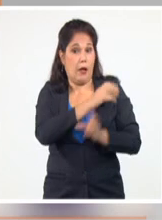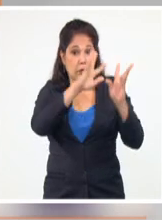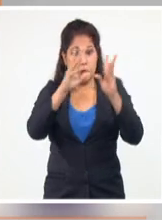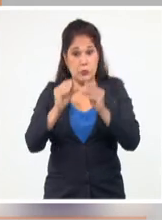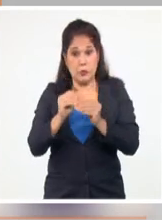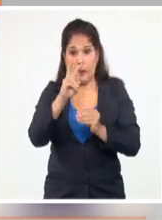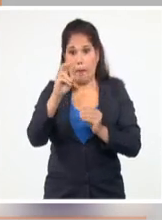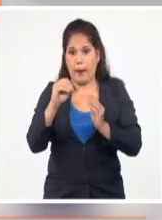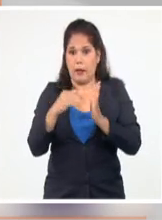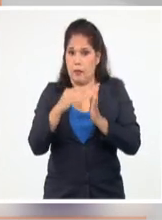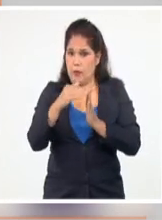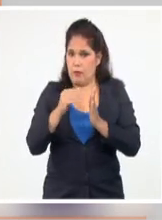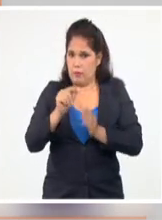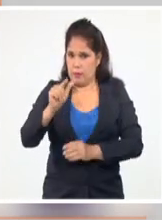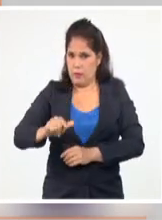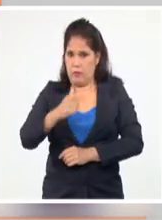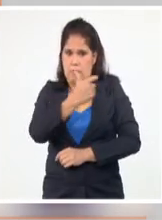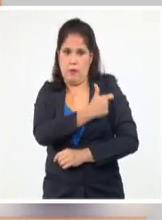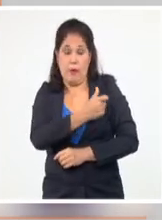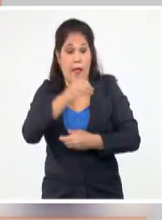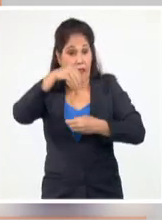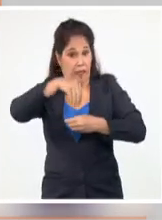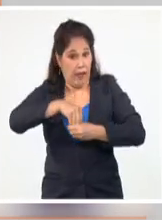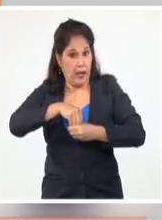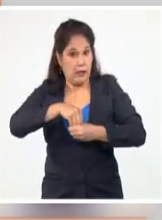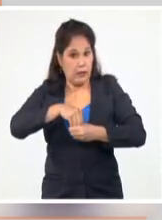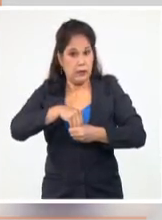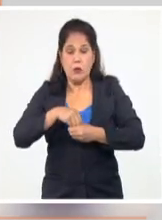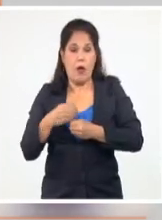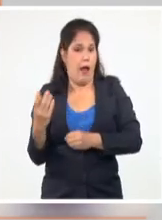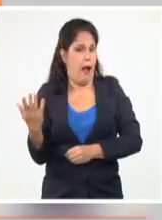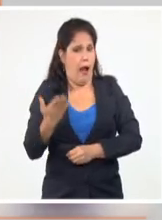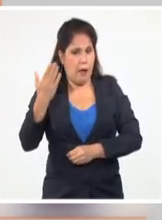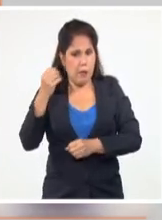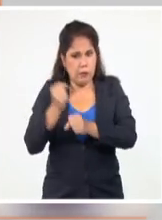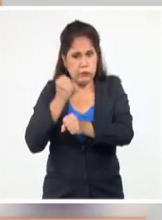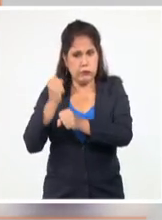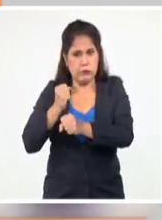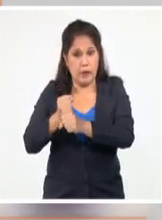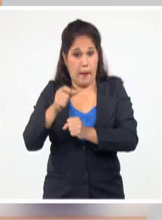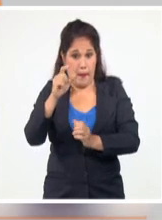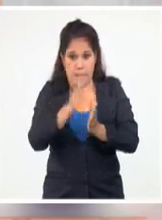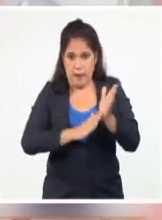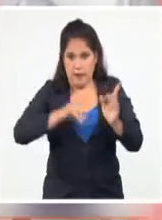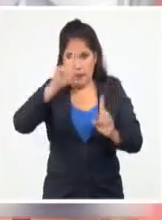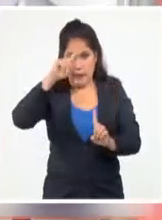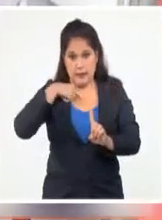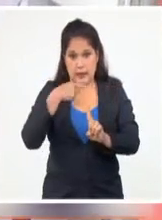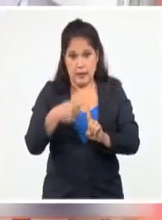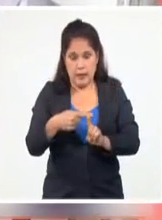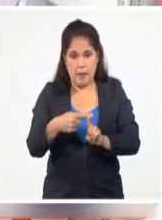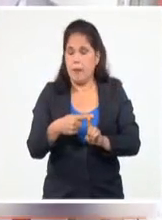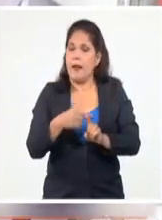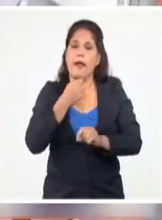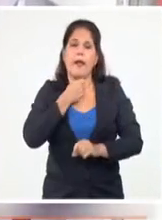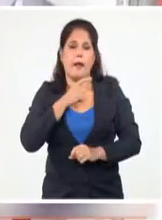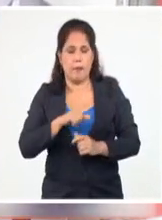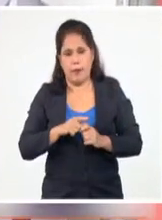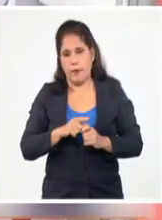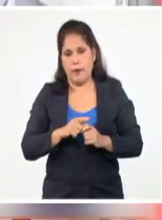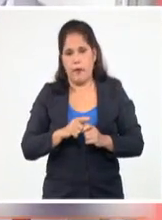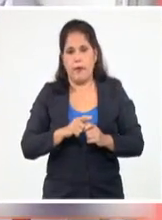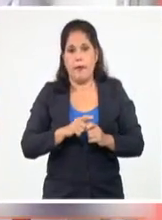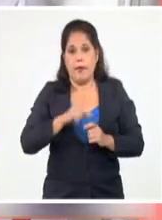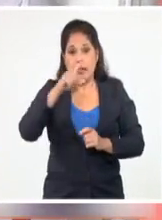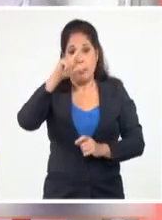Y por dentro además con mucha dinámica porque ahora también, este mes, nos ha entrado dinámica, por ejemplo, la